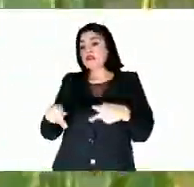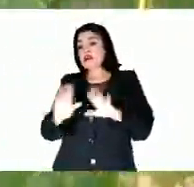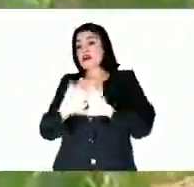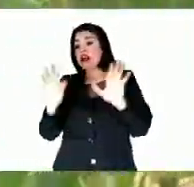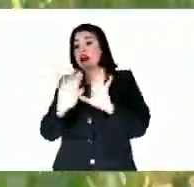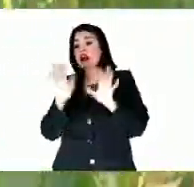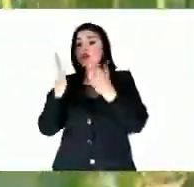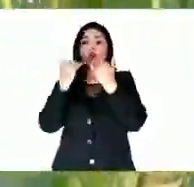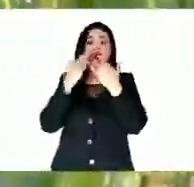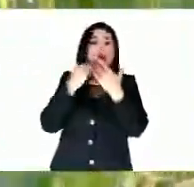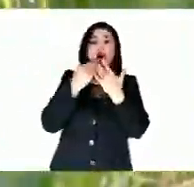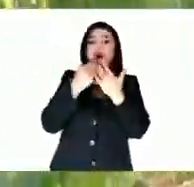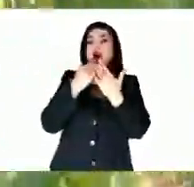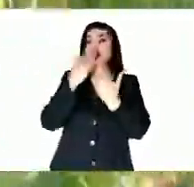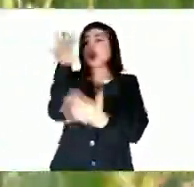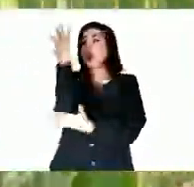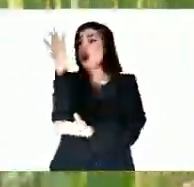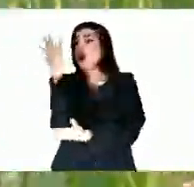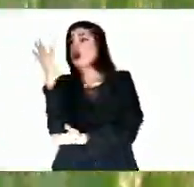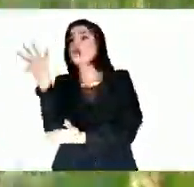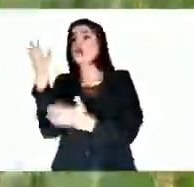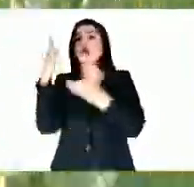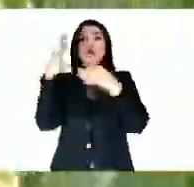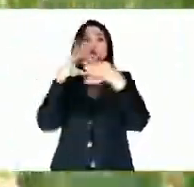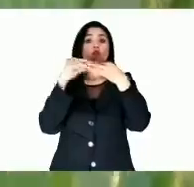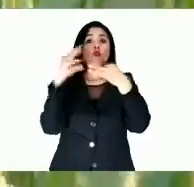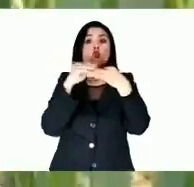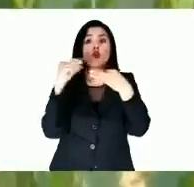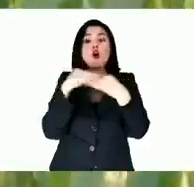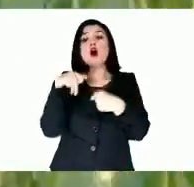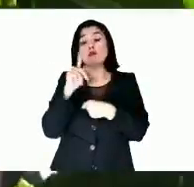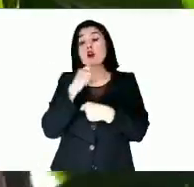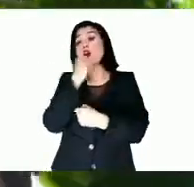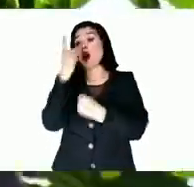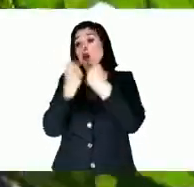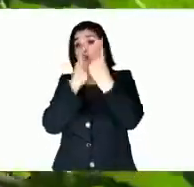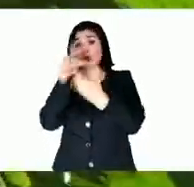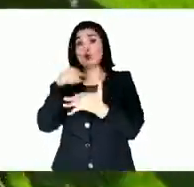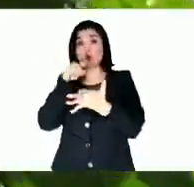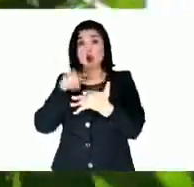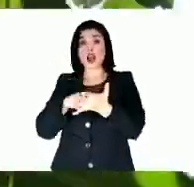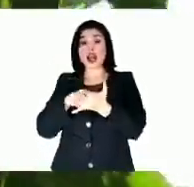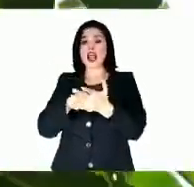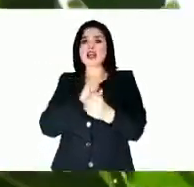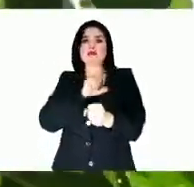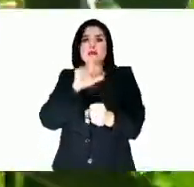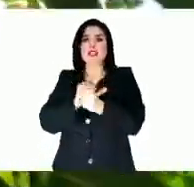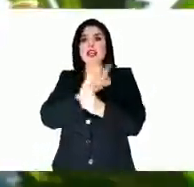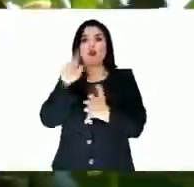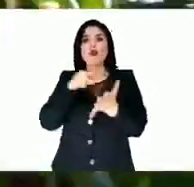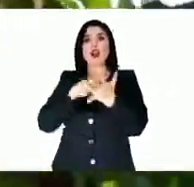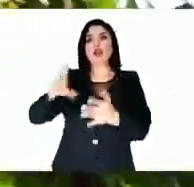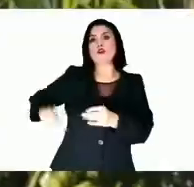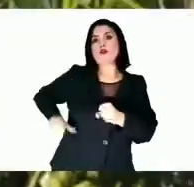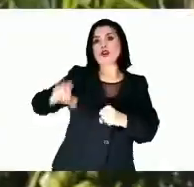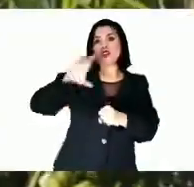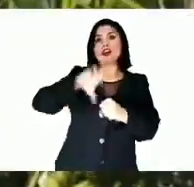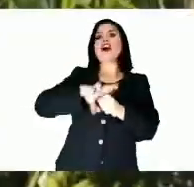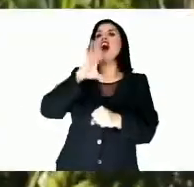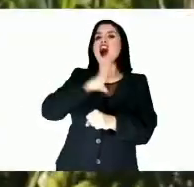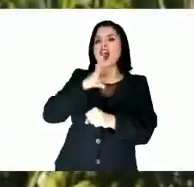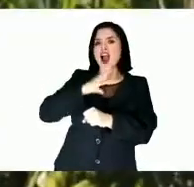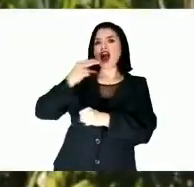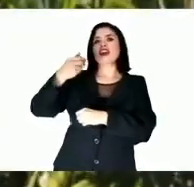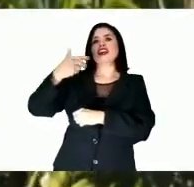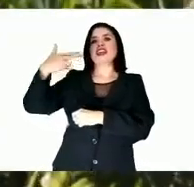algunos huertos de párbelos naturales, especialmente en el estante del gobernador, hay higueras, membrillos, parras